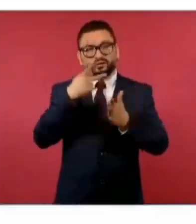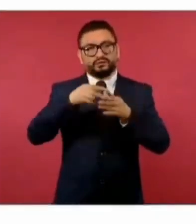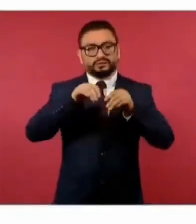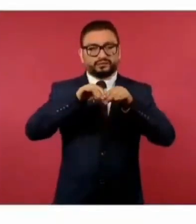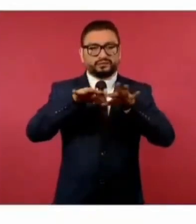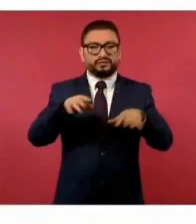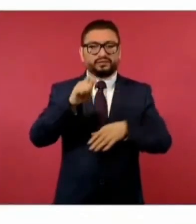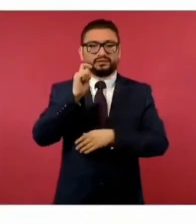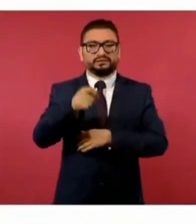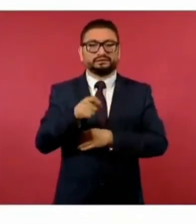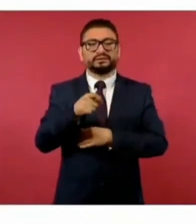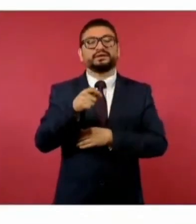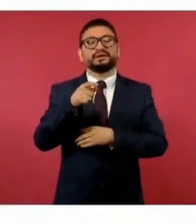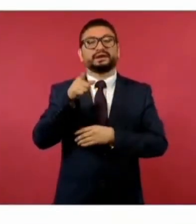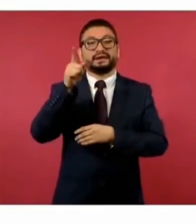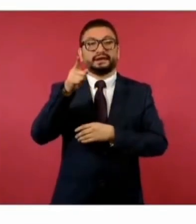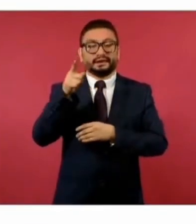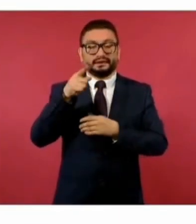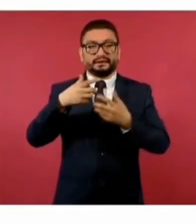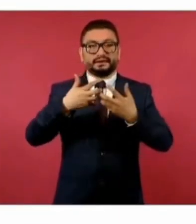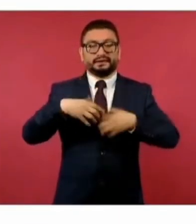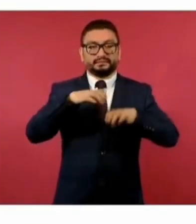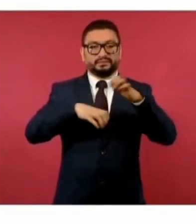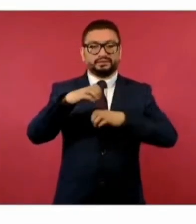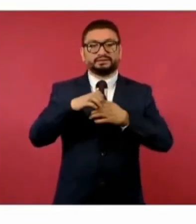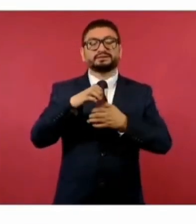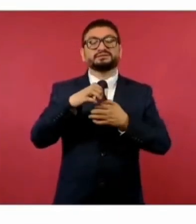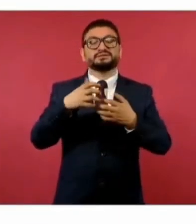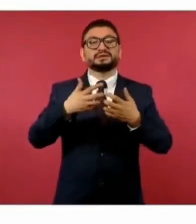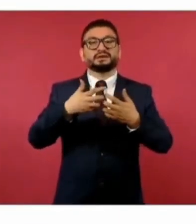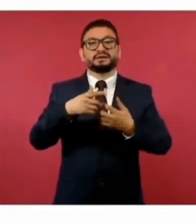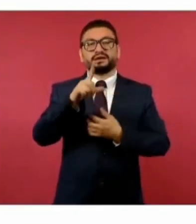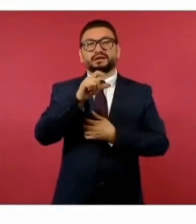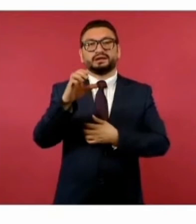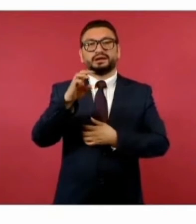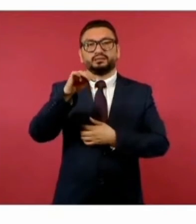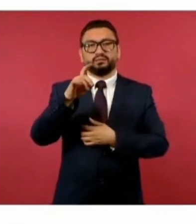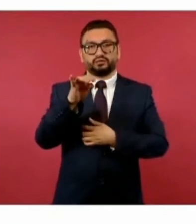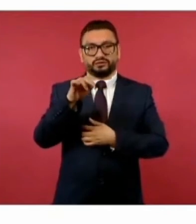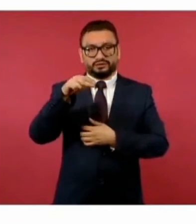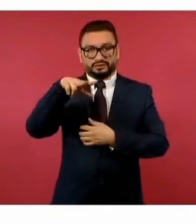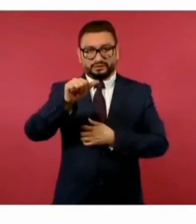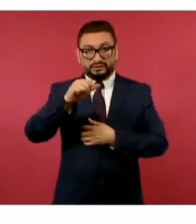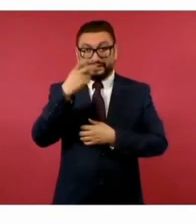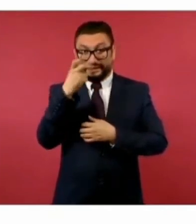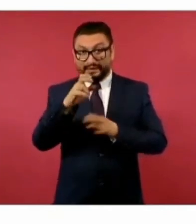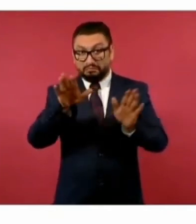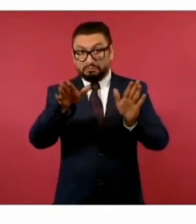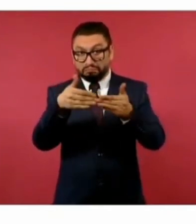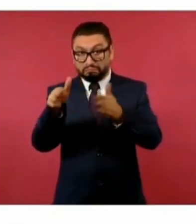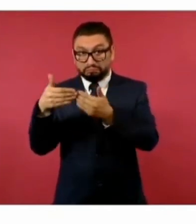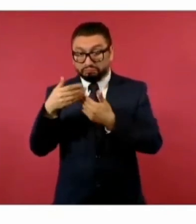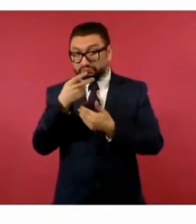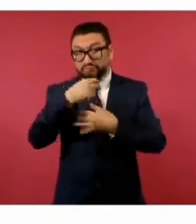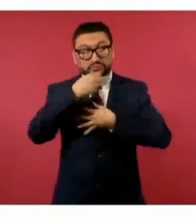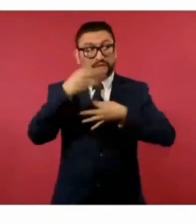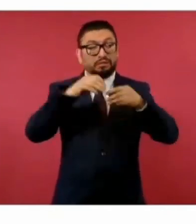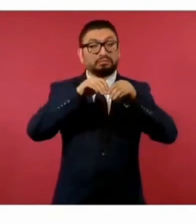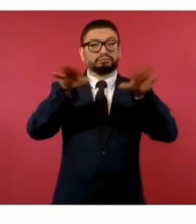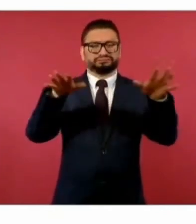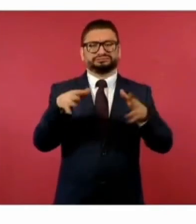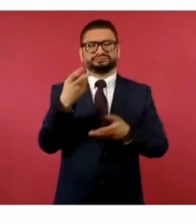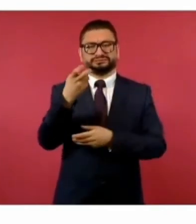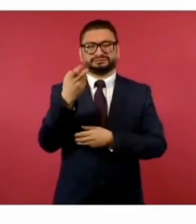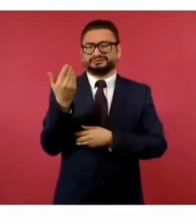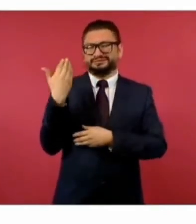asegurando el cierre de la empresa de pastas La Moderna. Les decía yo, apenas